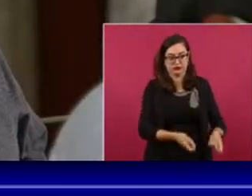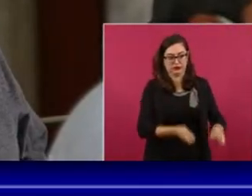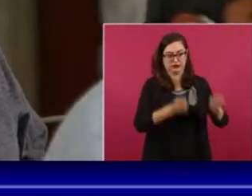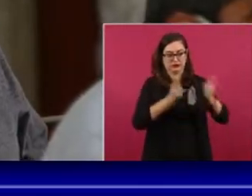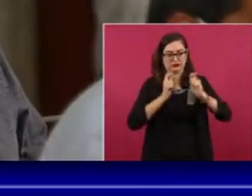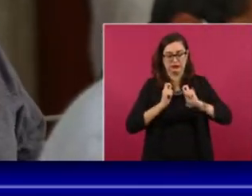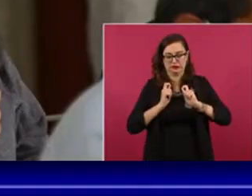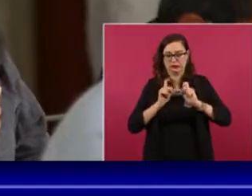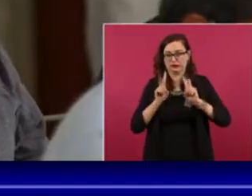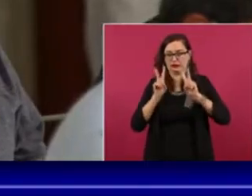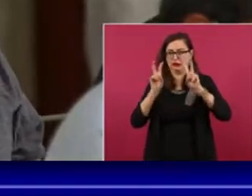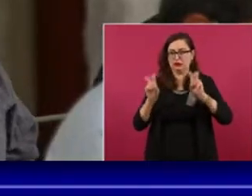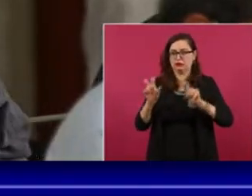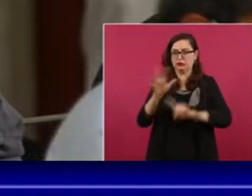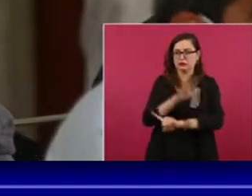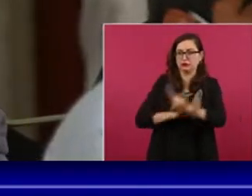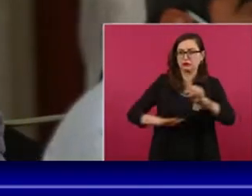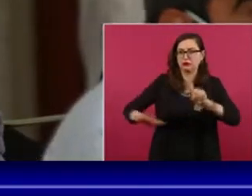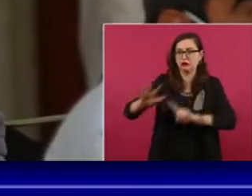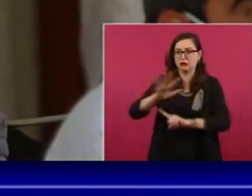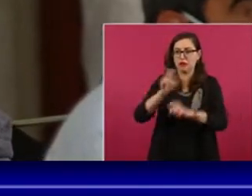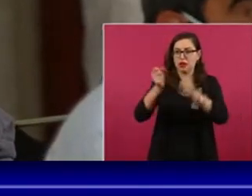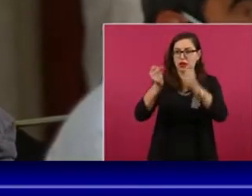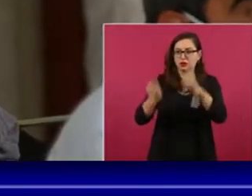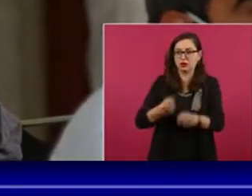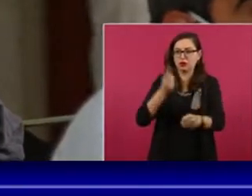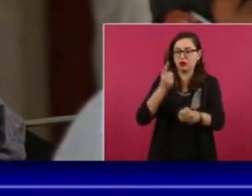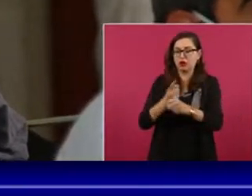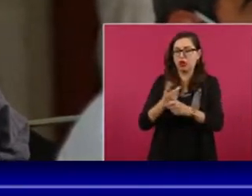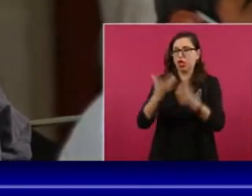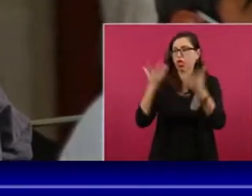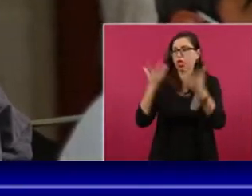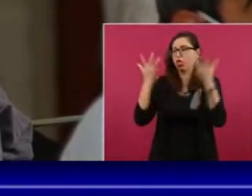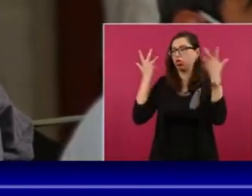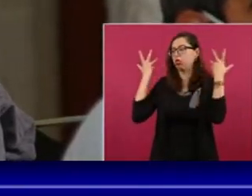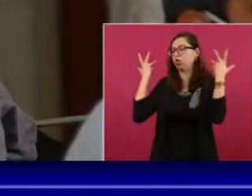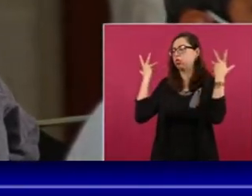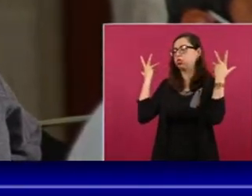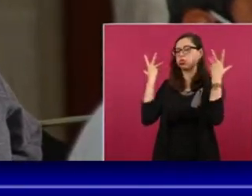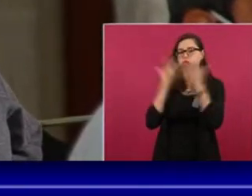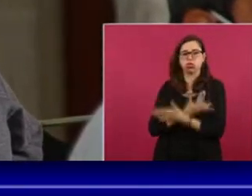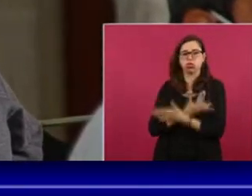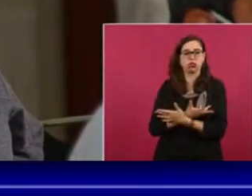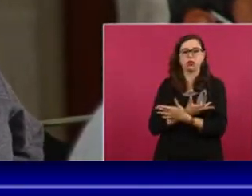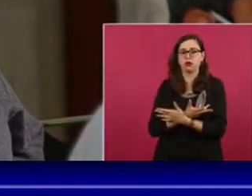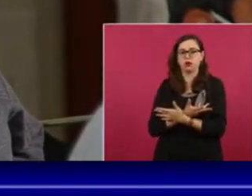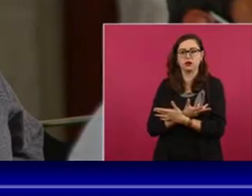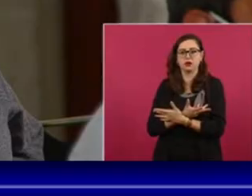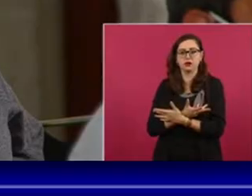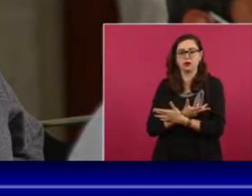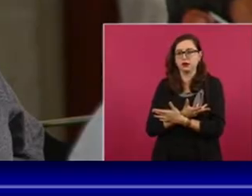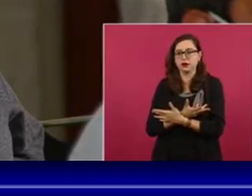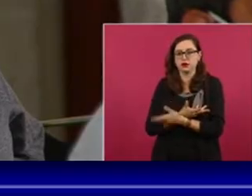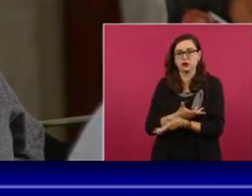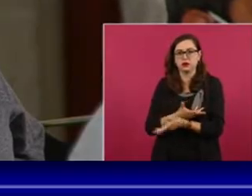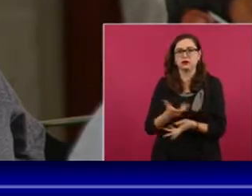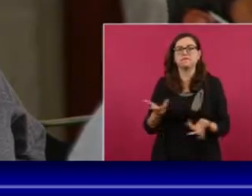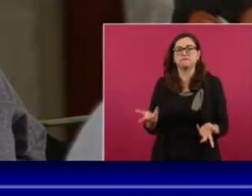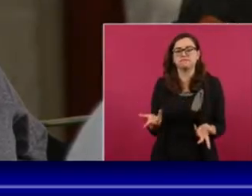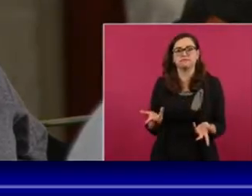100% informado de lo que se está llevando a cabo. Tanto de las pensiones,